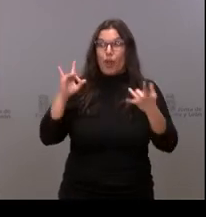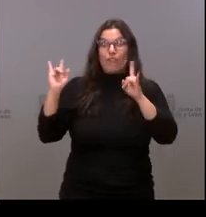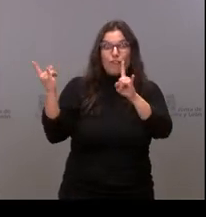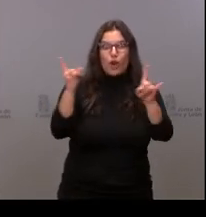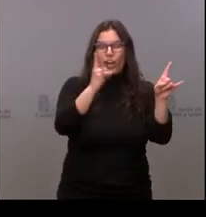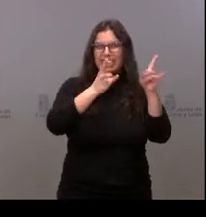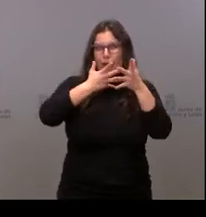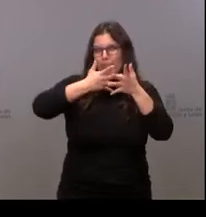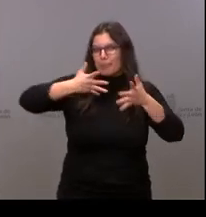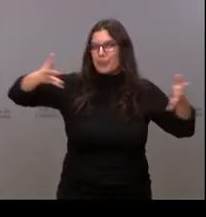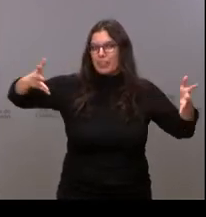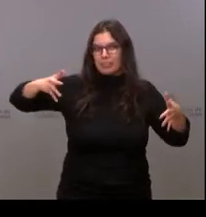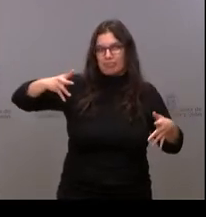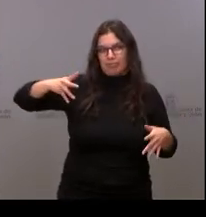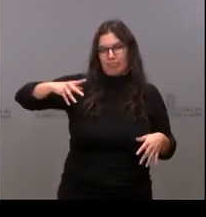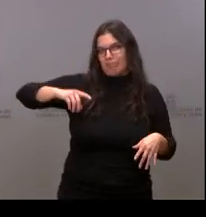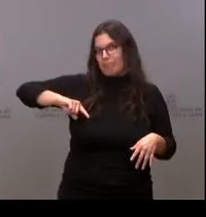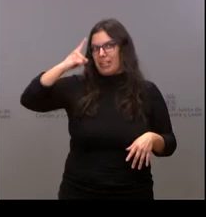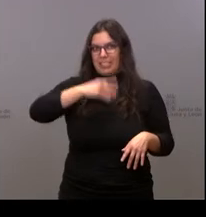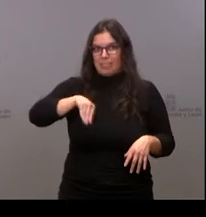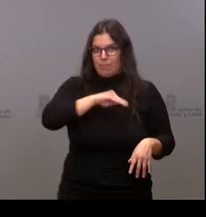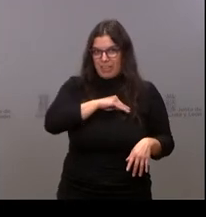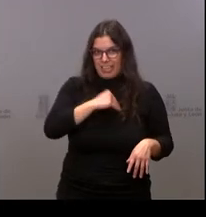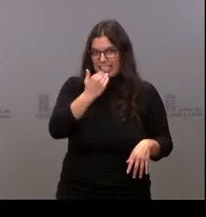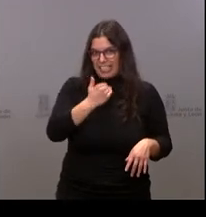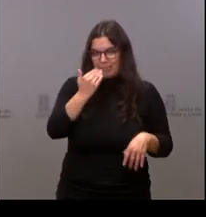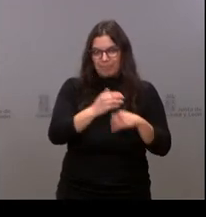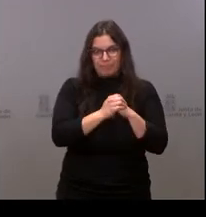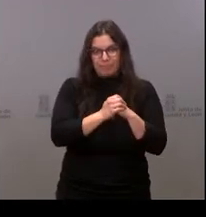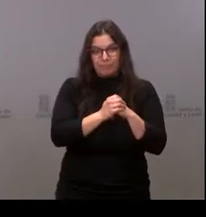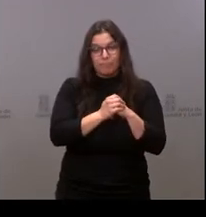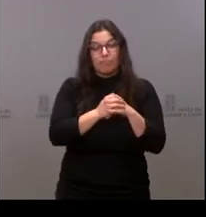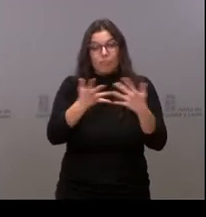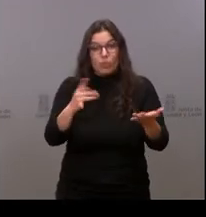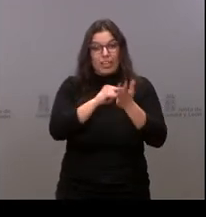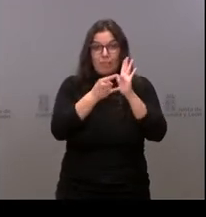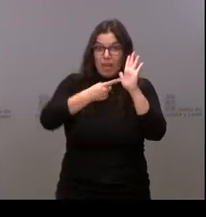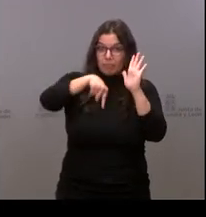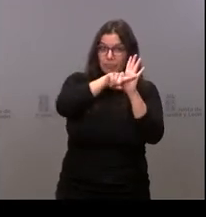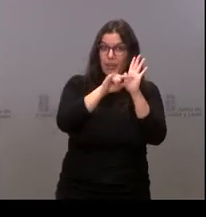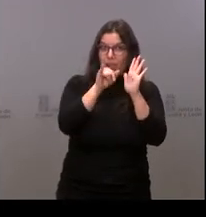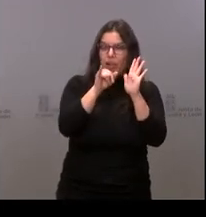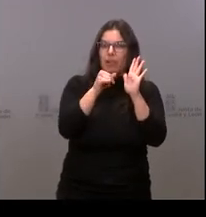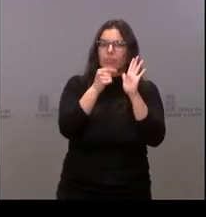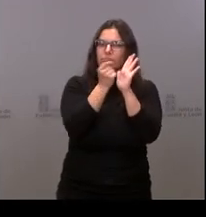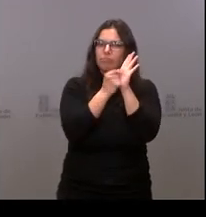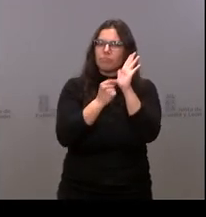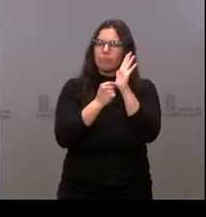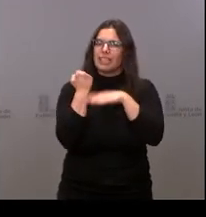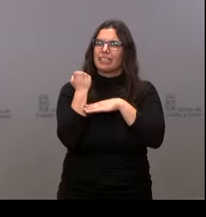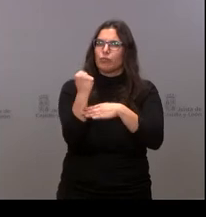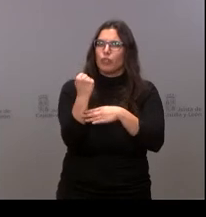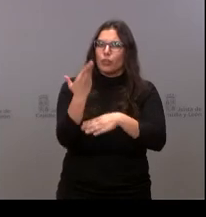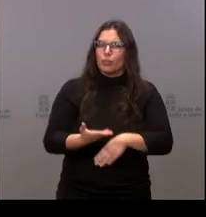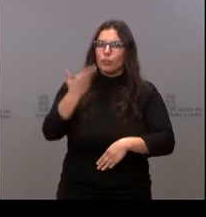más importantes de nuestro país. Para ello, el plan contempla importantes refuerzos para